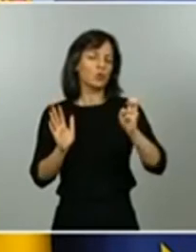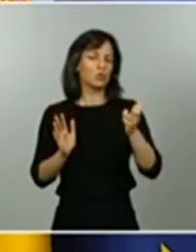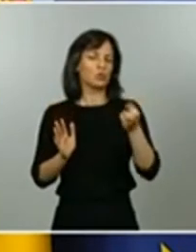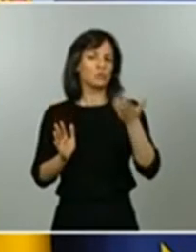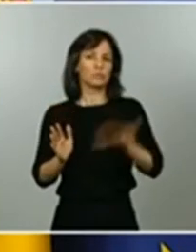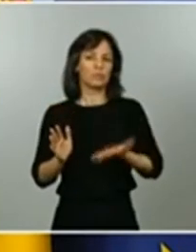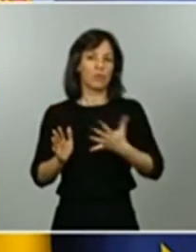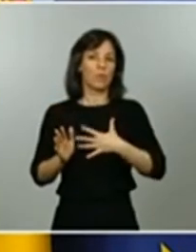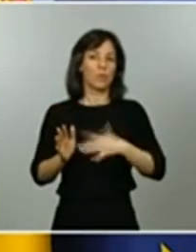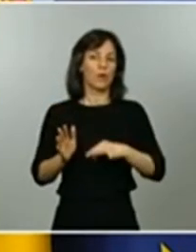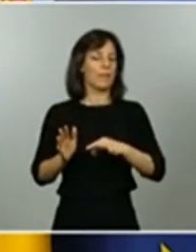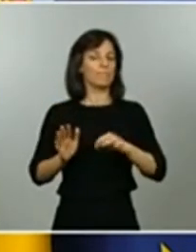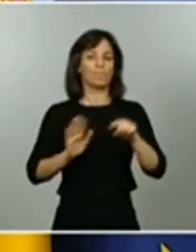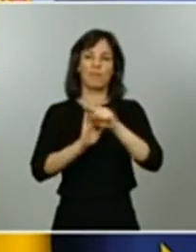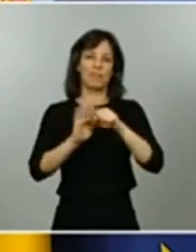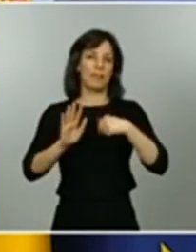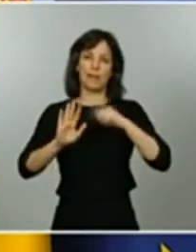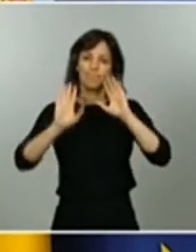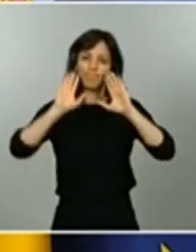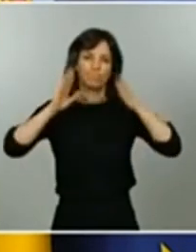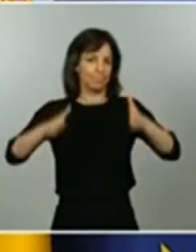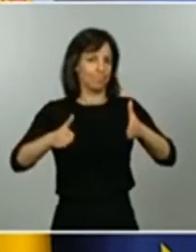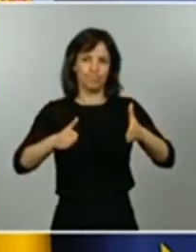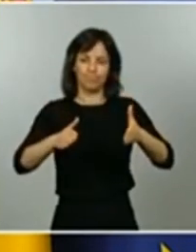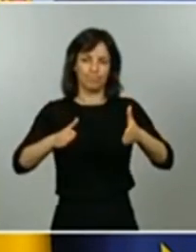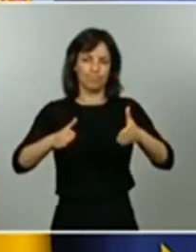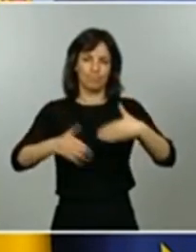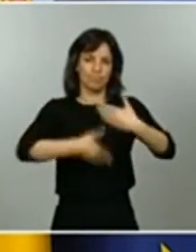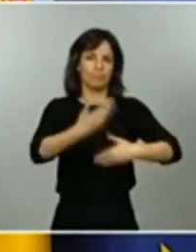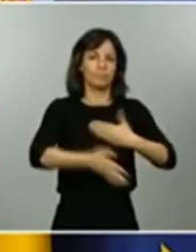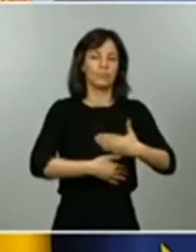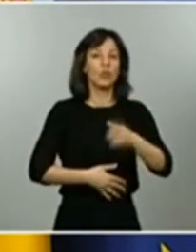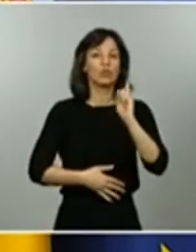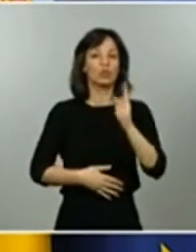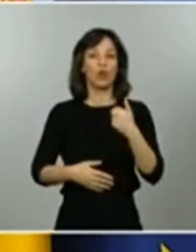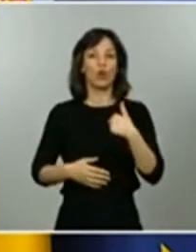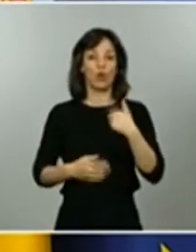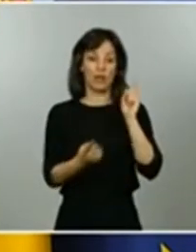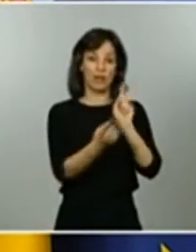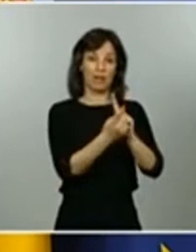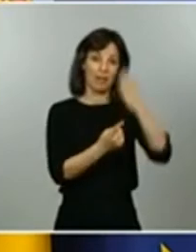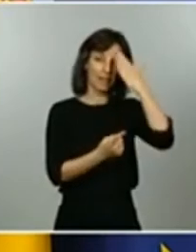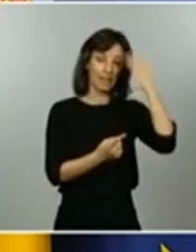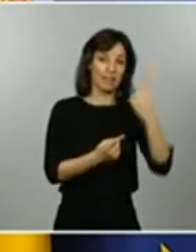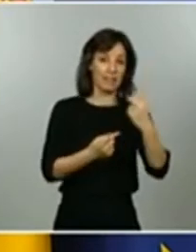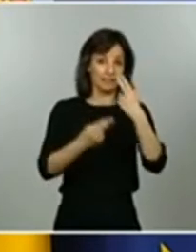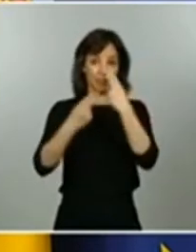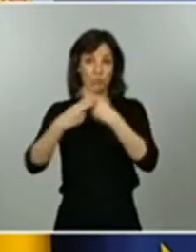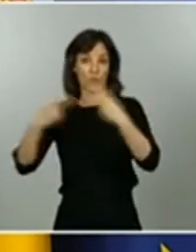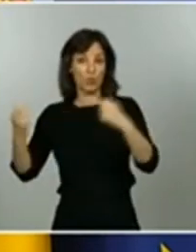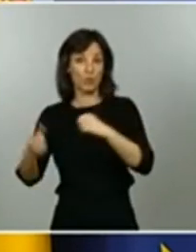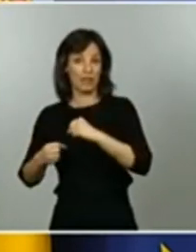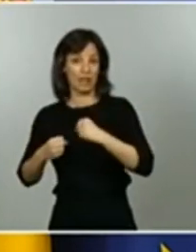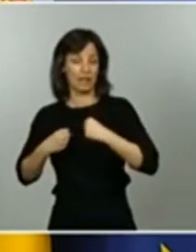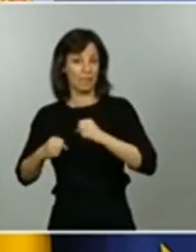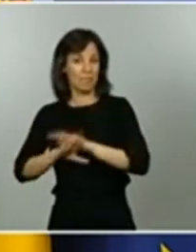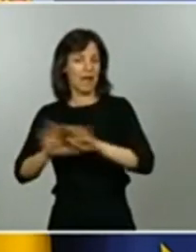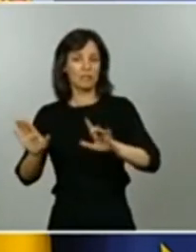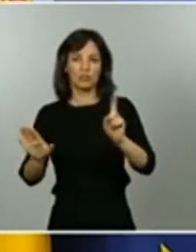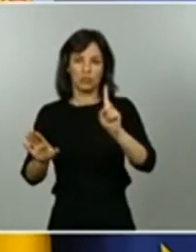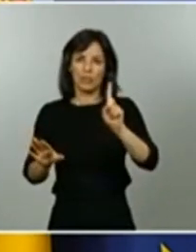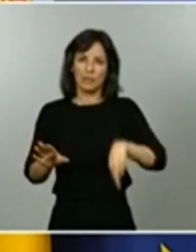solo en el ámbito de la transmisibilidad, atención primaria y salud pública sino también en el ámbito de la atención